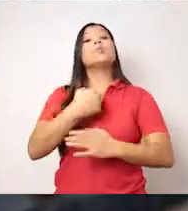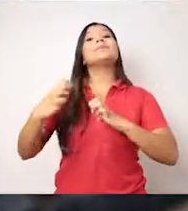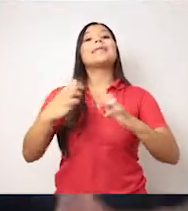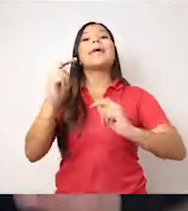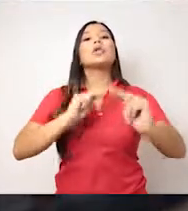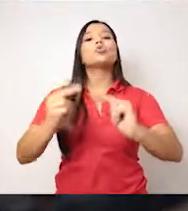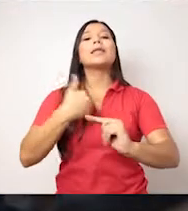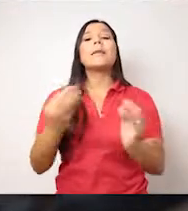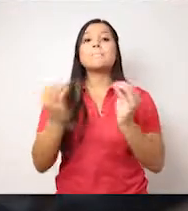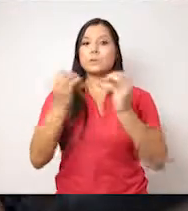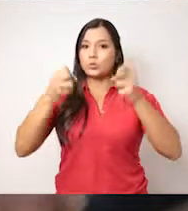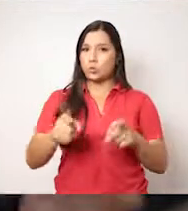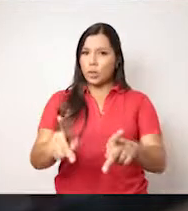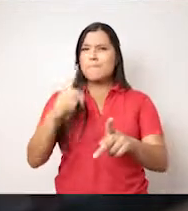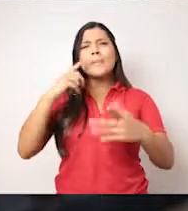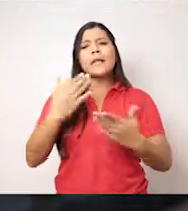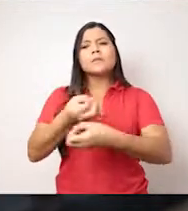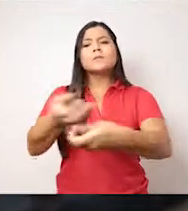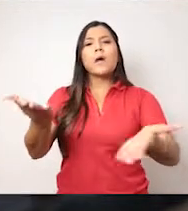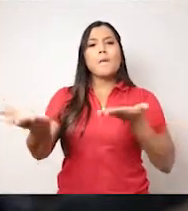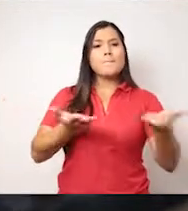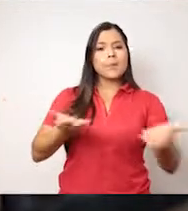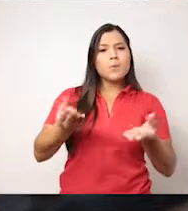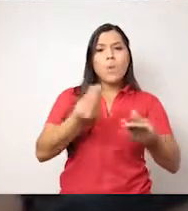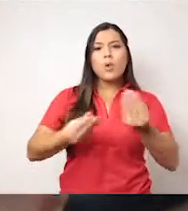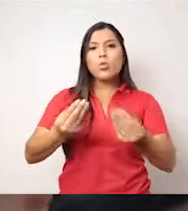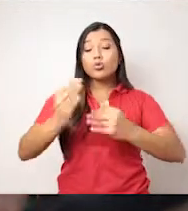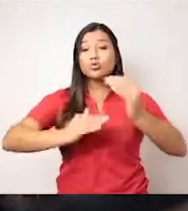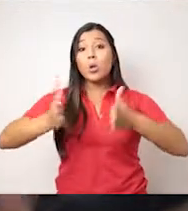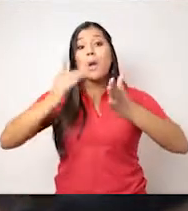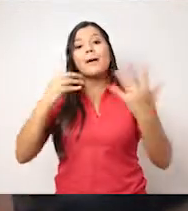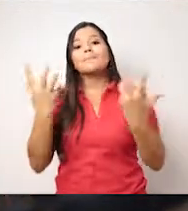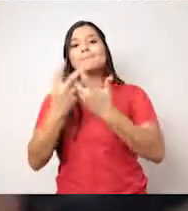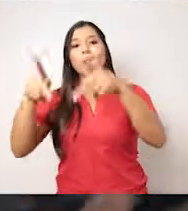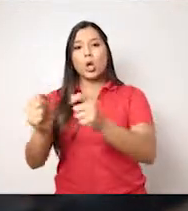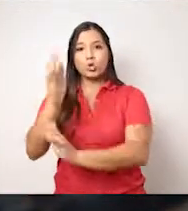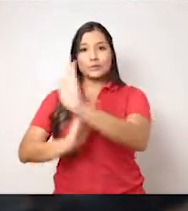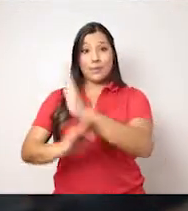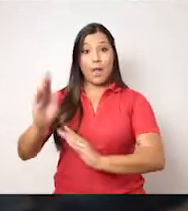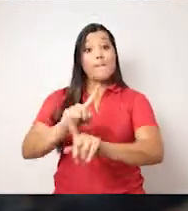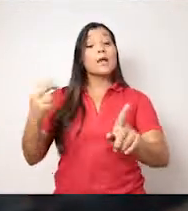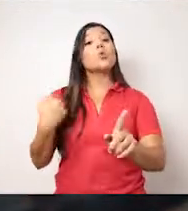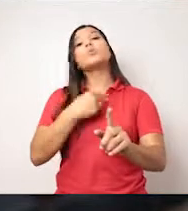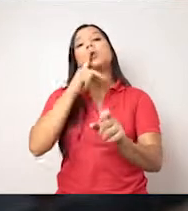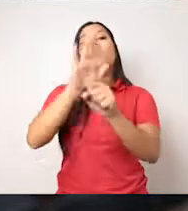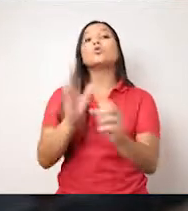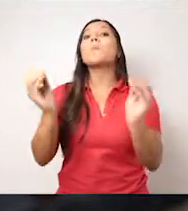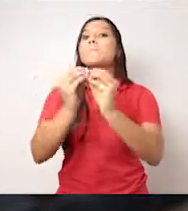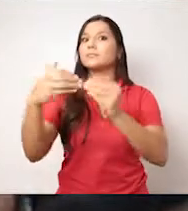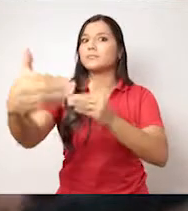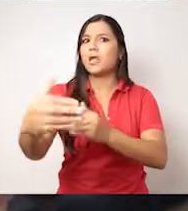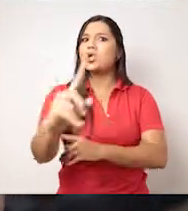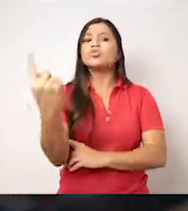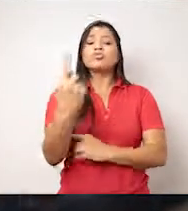Nuestra estrategia de negocio tiene aún muchísimas oportunidades para ofrecer productos, servicios e infraestructura para las personas con discapacidad, pero nuestro